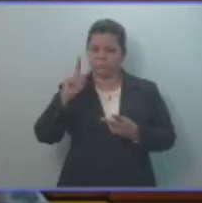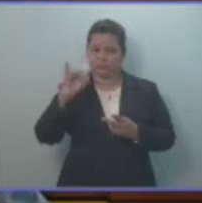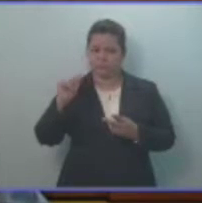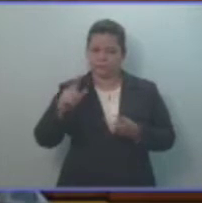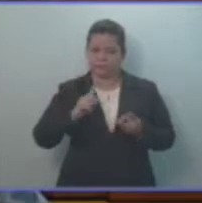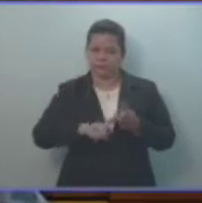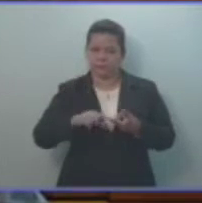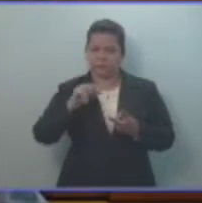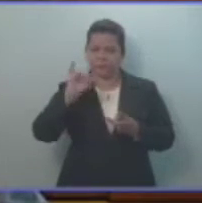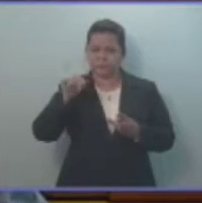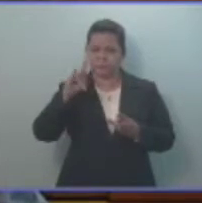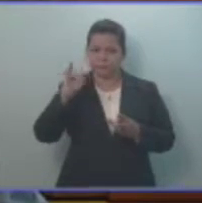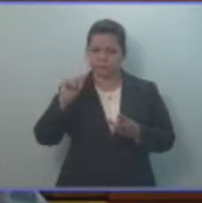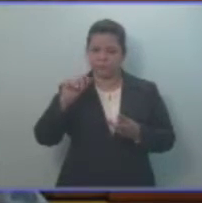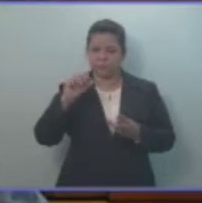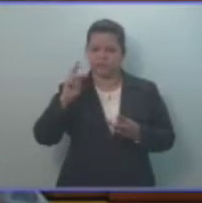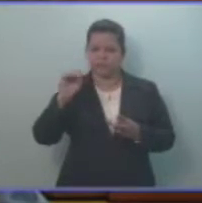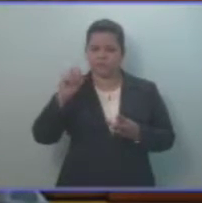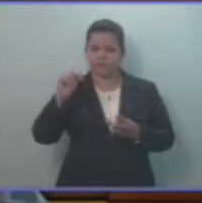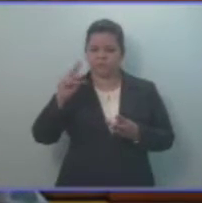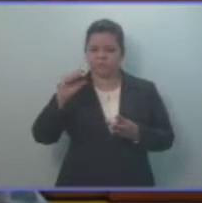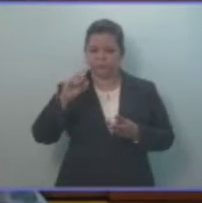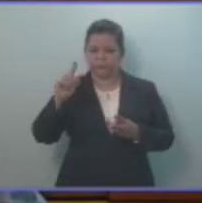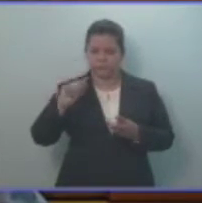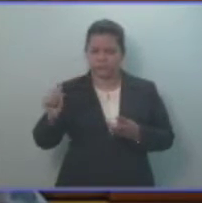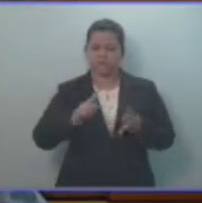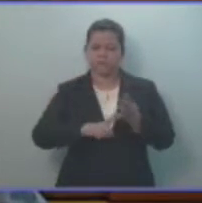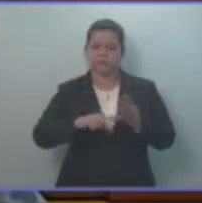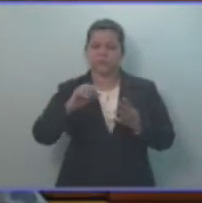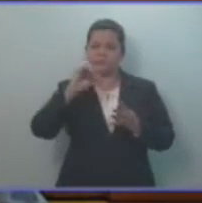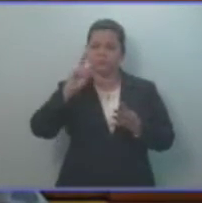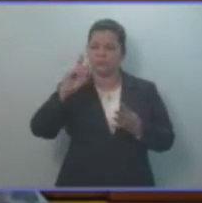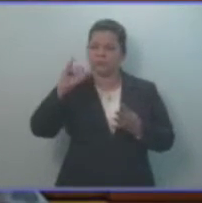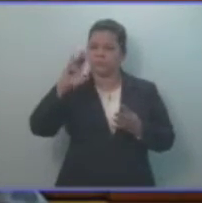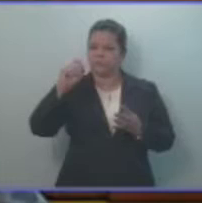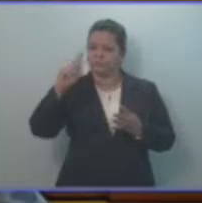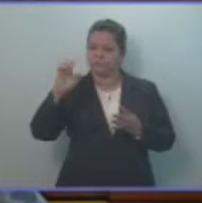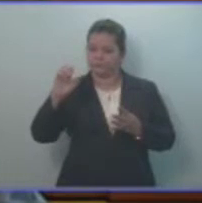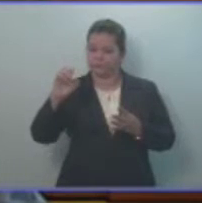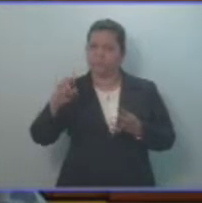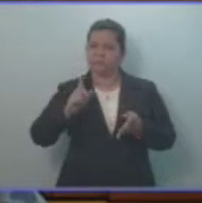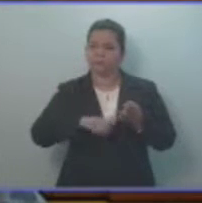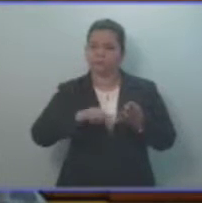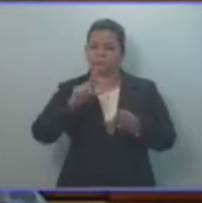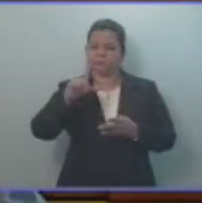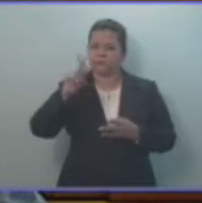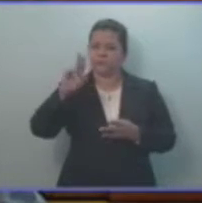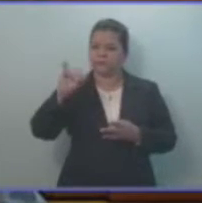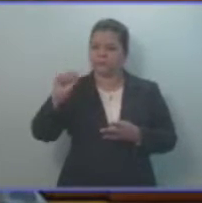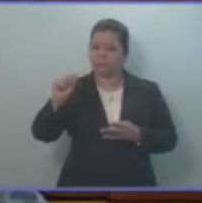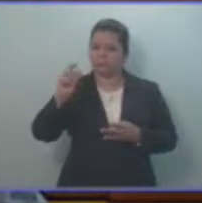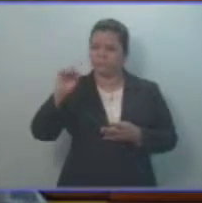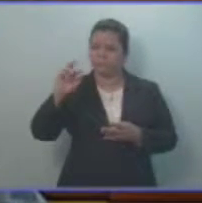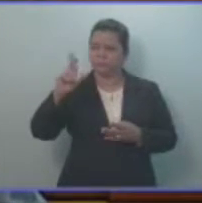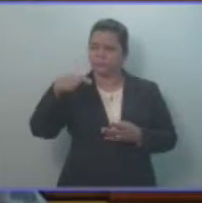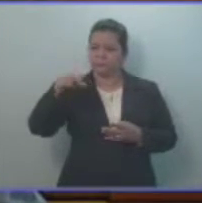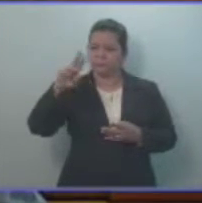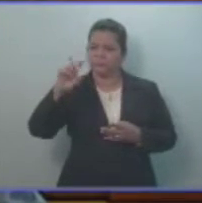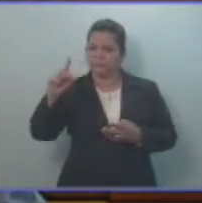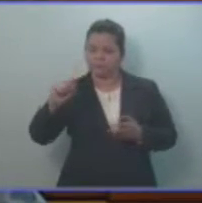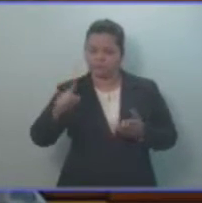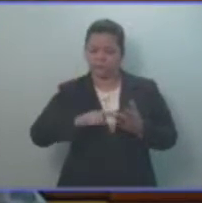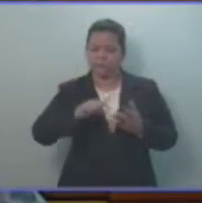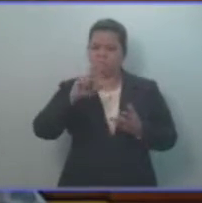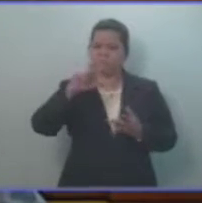Julia Tatiana Mendoza Aguirre, Vicente Salvador Melgar, Luis Edgardo Vázquez Márquez, Ricardo